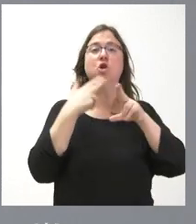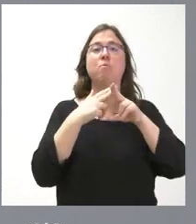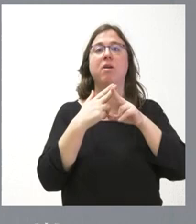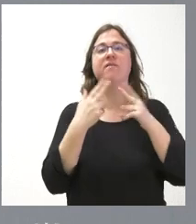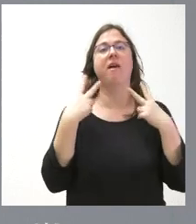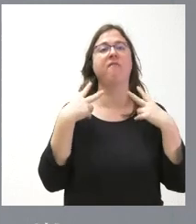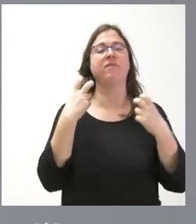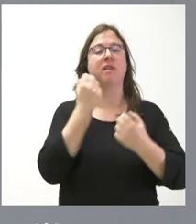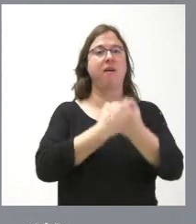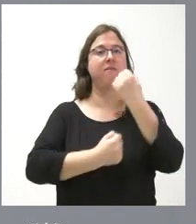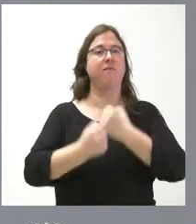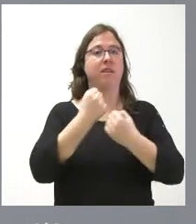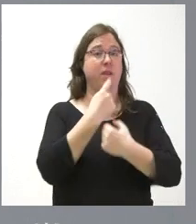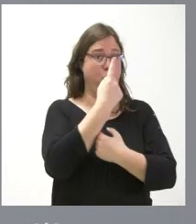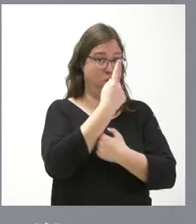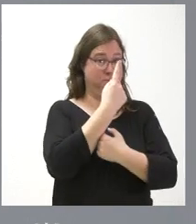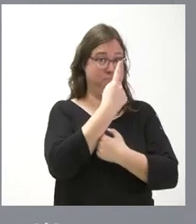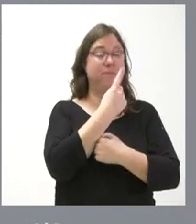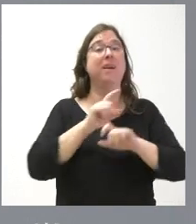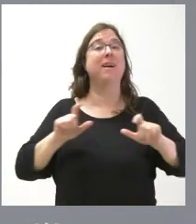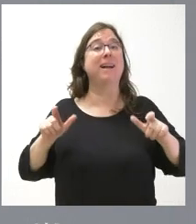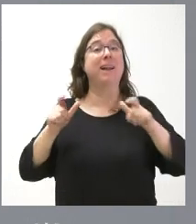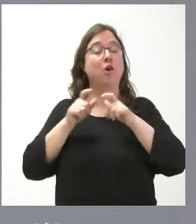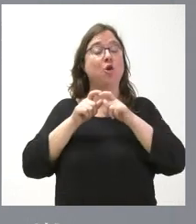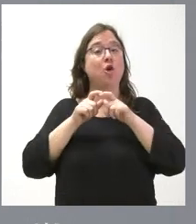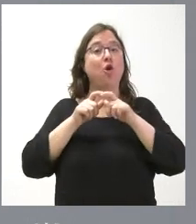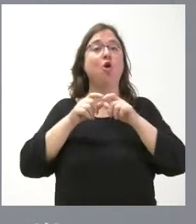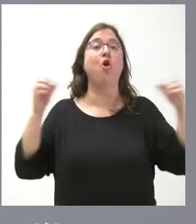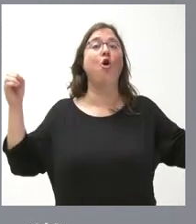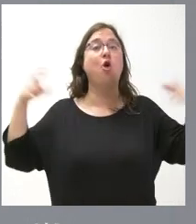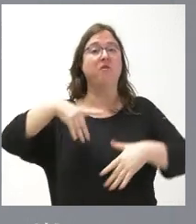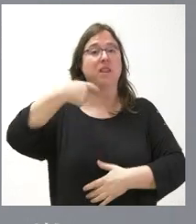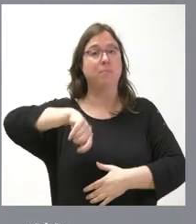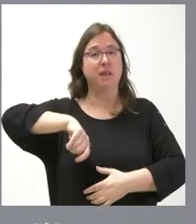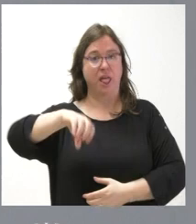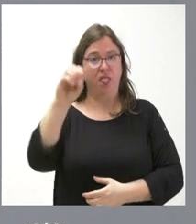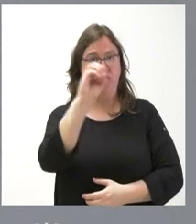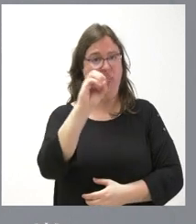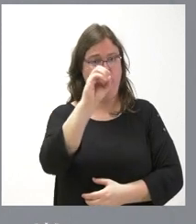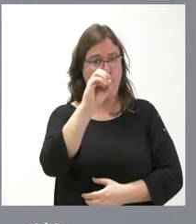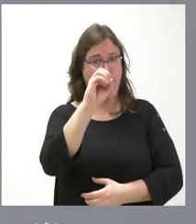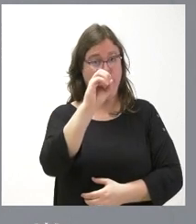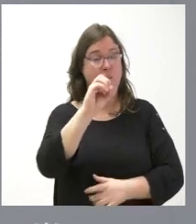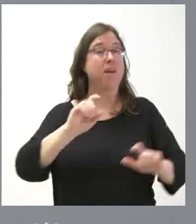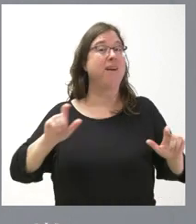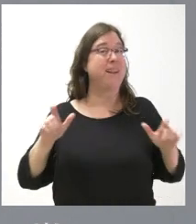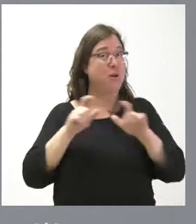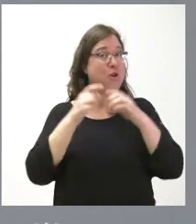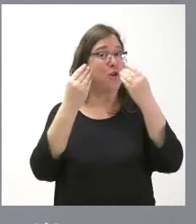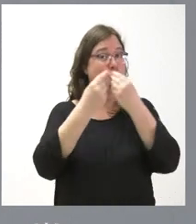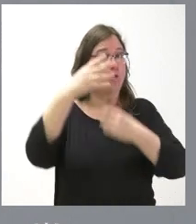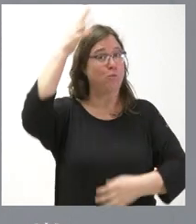Financiera, cero reuniones de la Conferencia de Presidentes y cuatro reuniones con Puigdemont